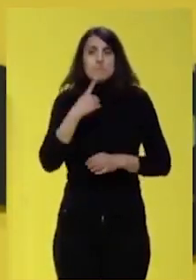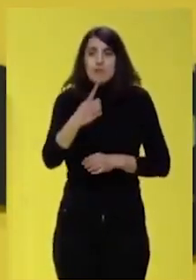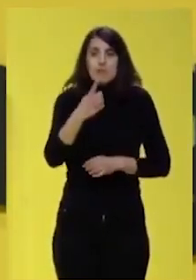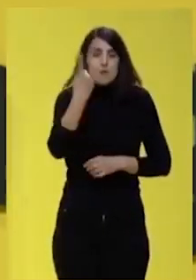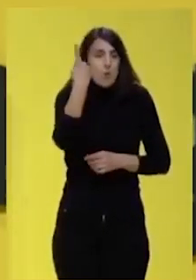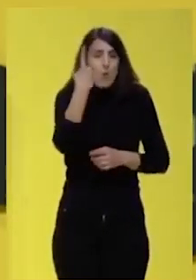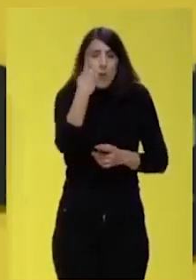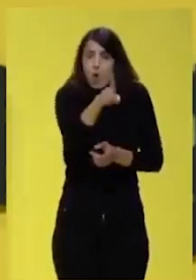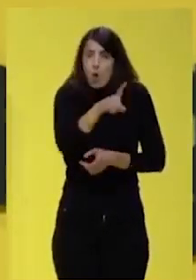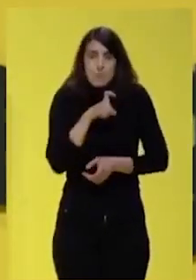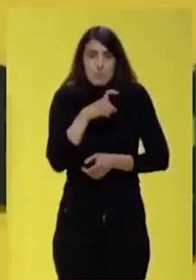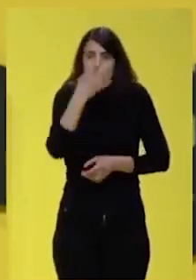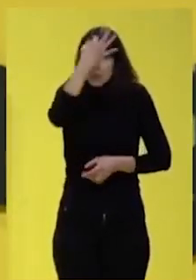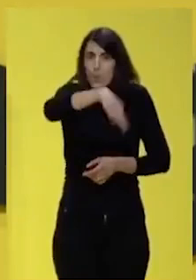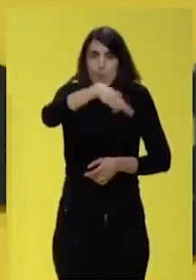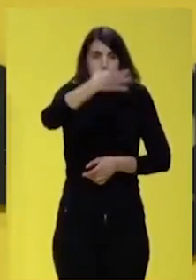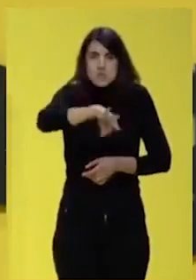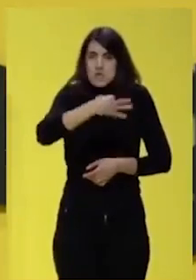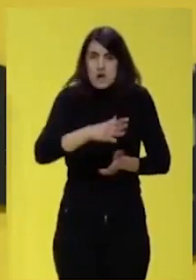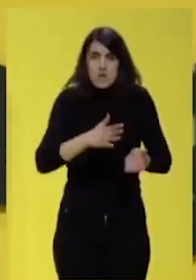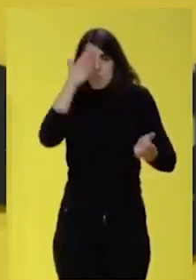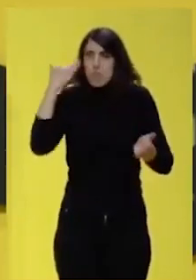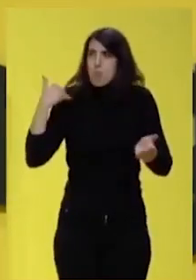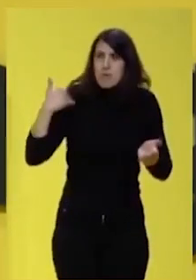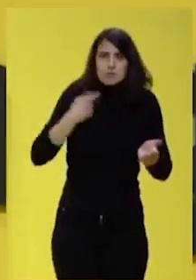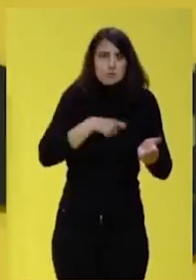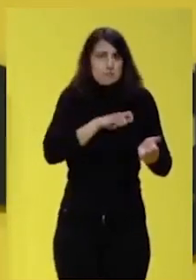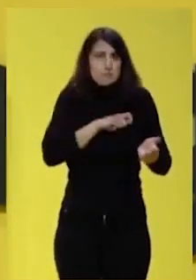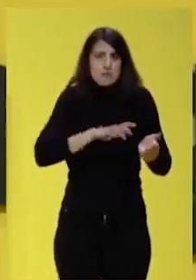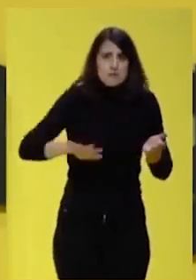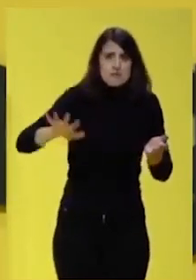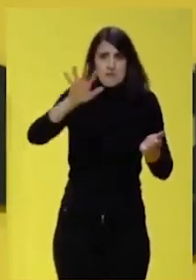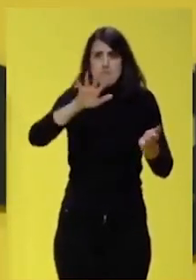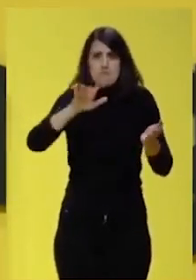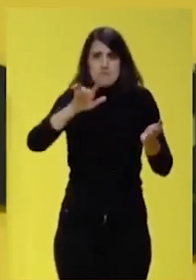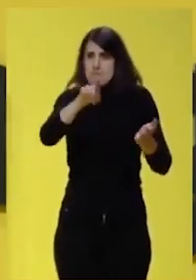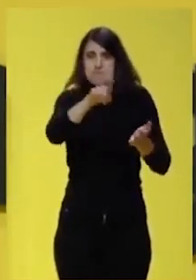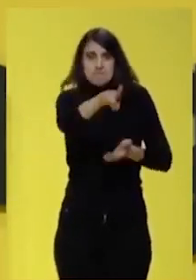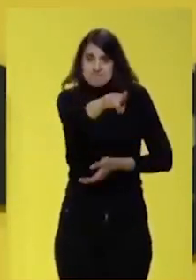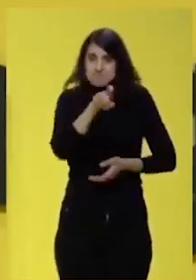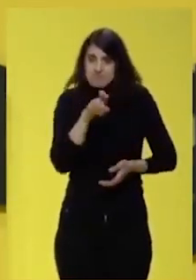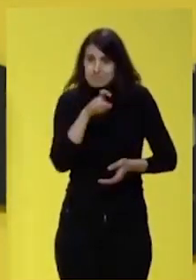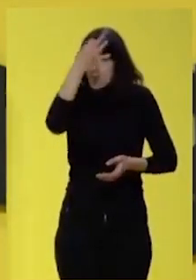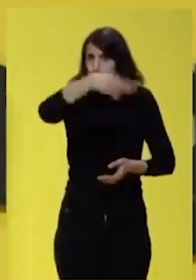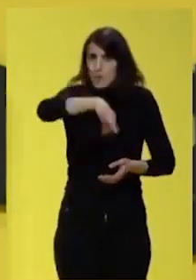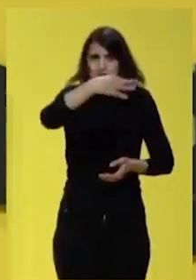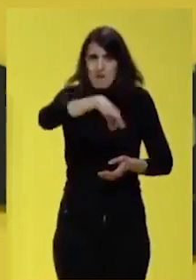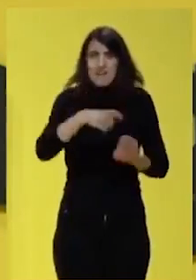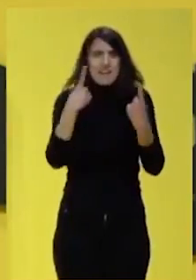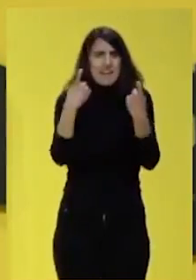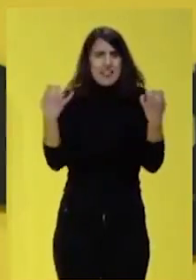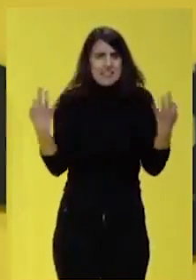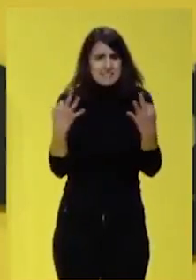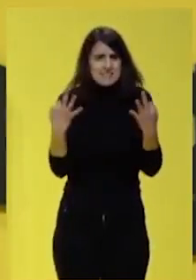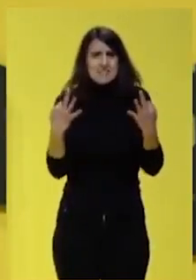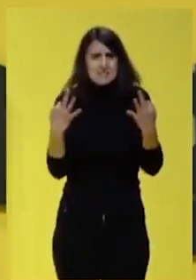alternativa desde los diferentes pueblos del mundo y también del Estado para hacer frente a este estado de cosas. Necesitamos